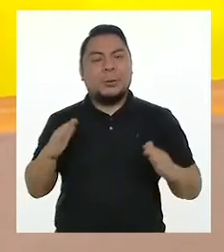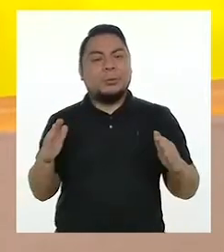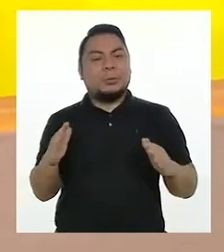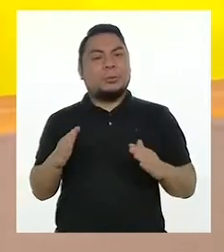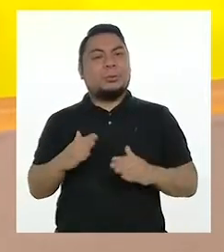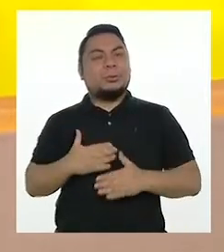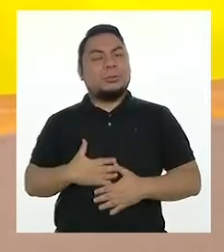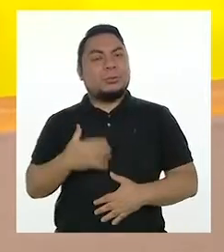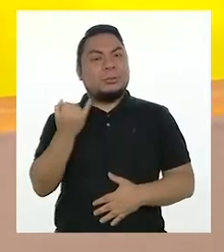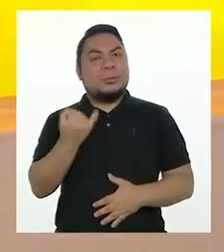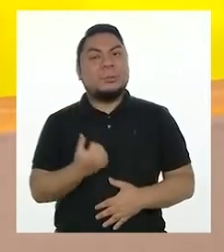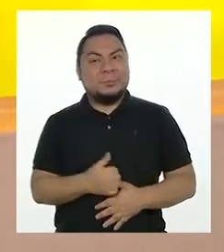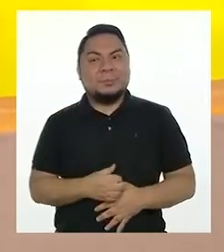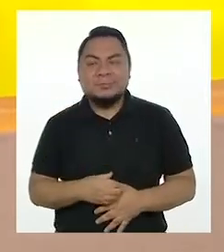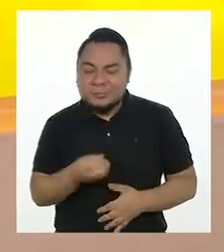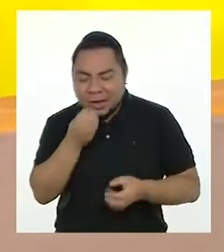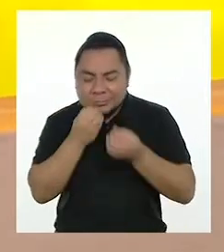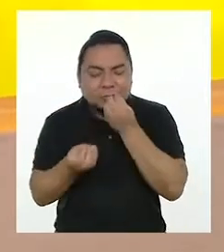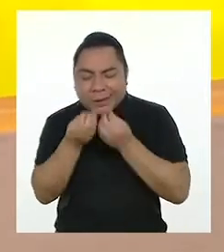Ay,